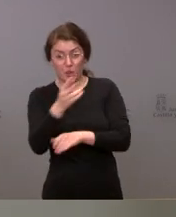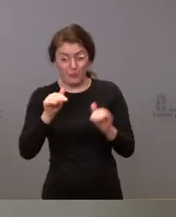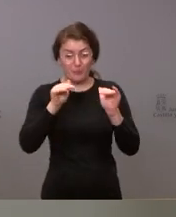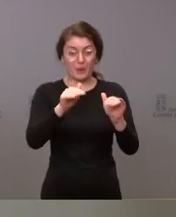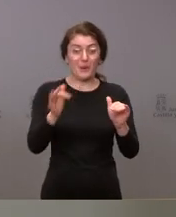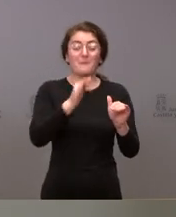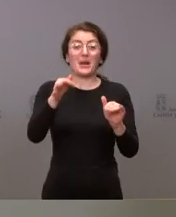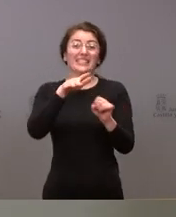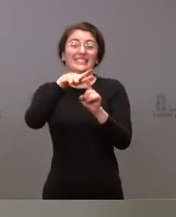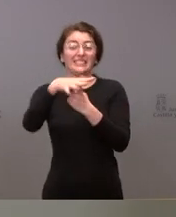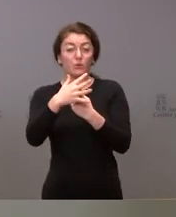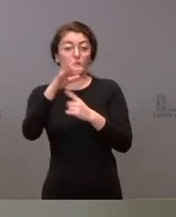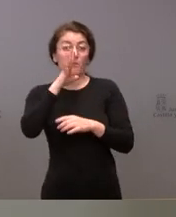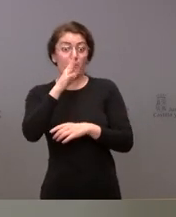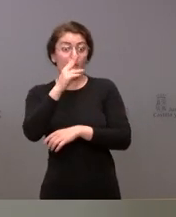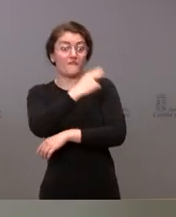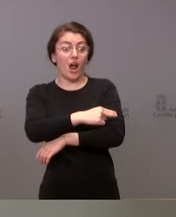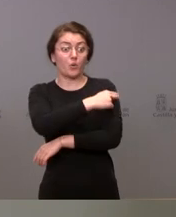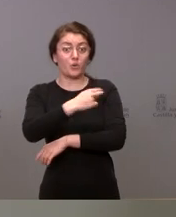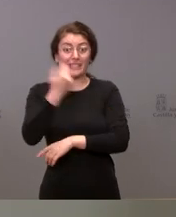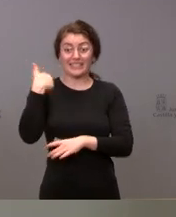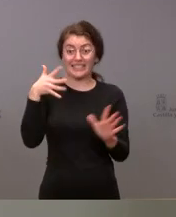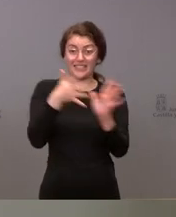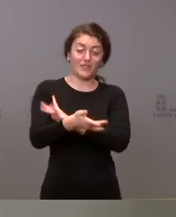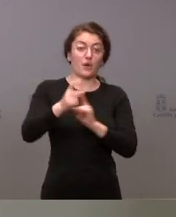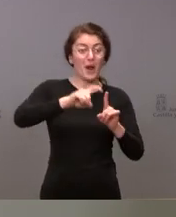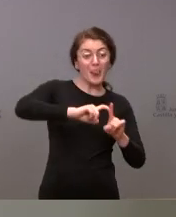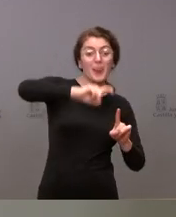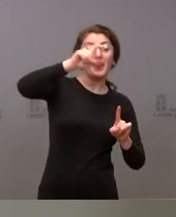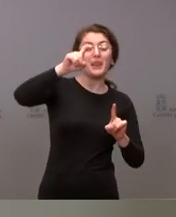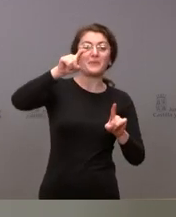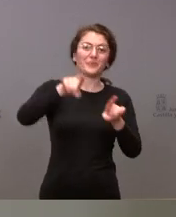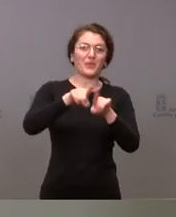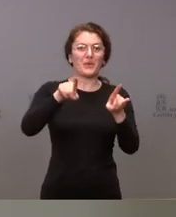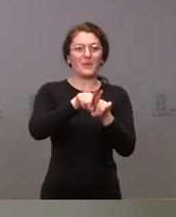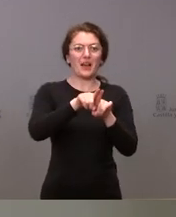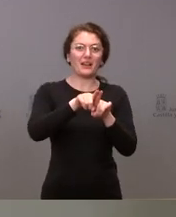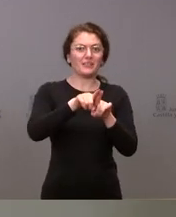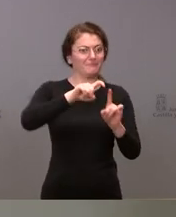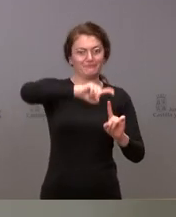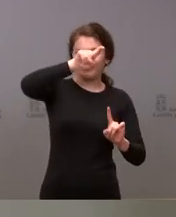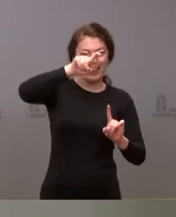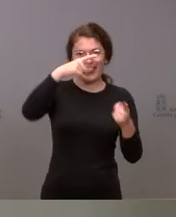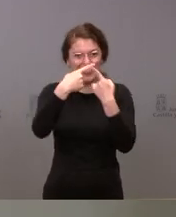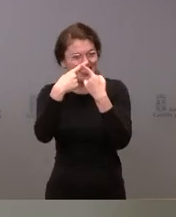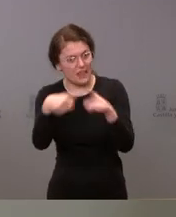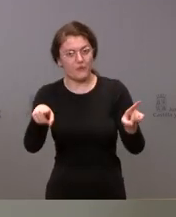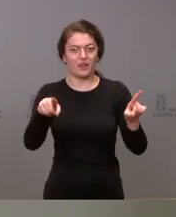situación vacunal, esta onda se está comportando, como les digo, de modo totalmente diferente a otras.